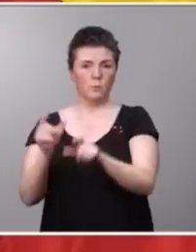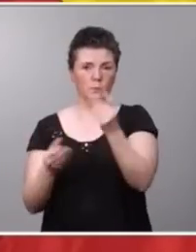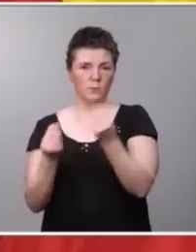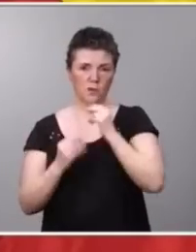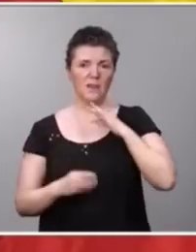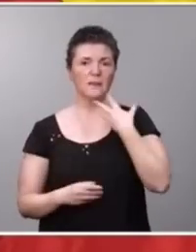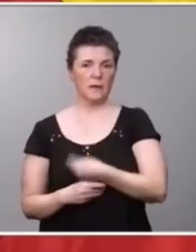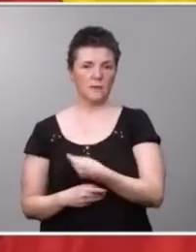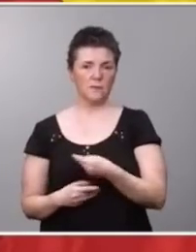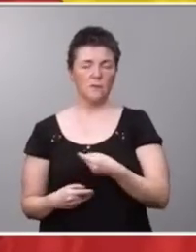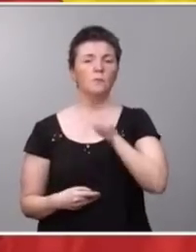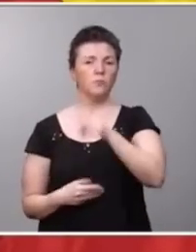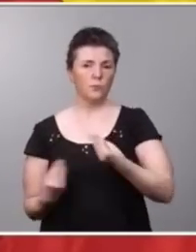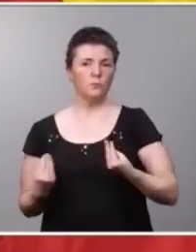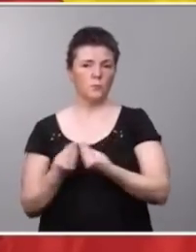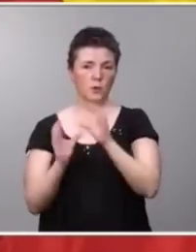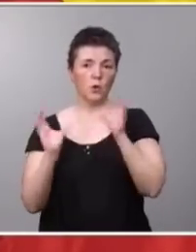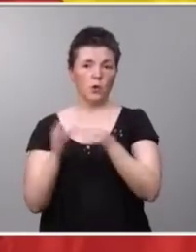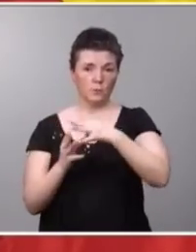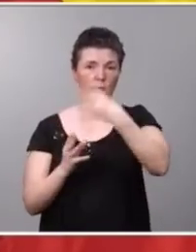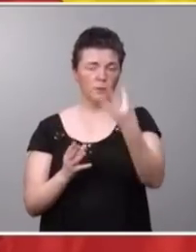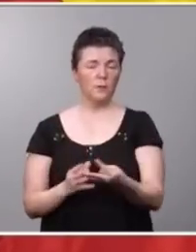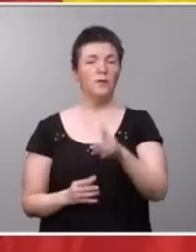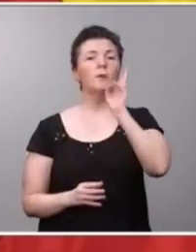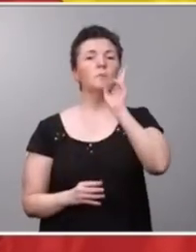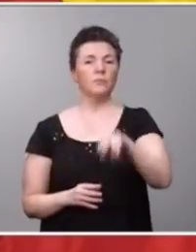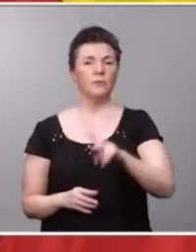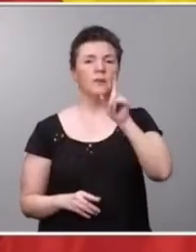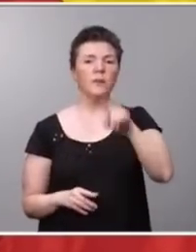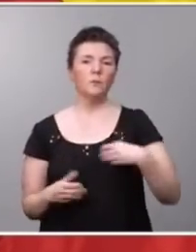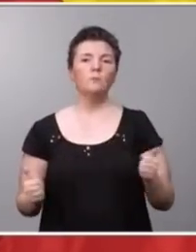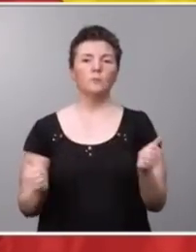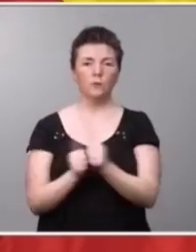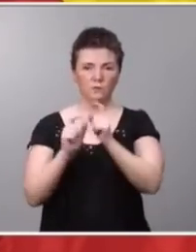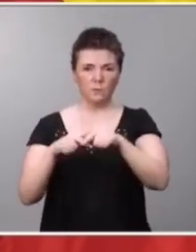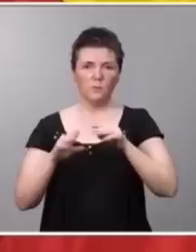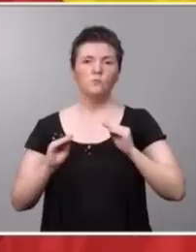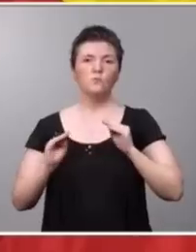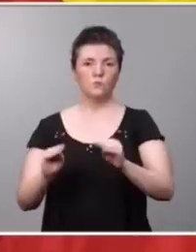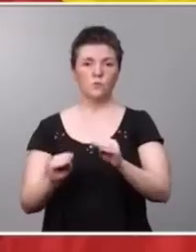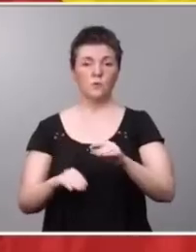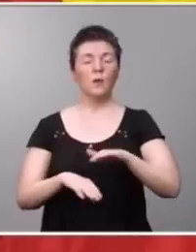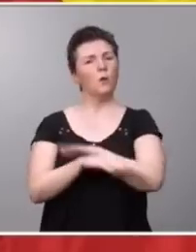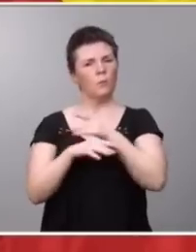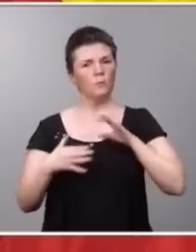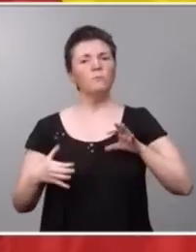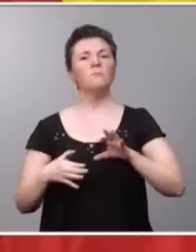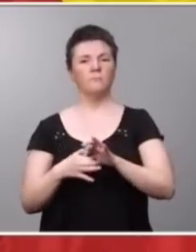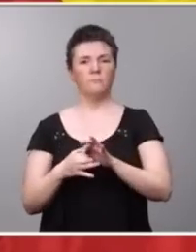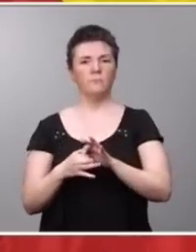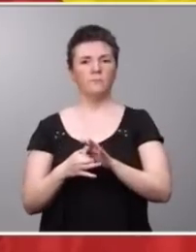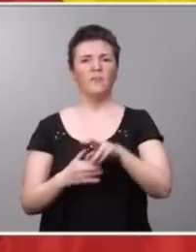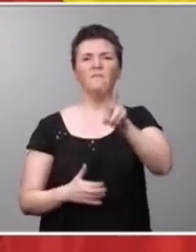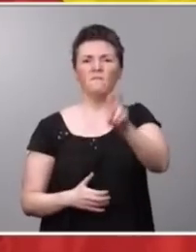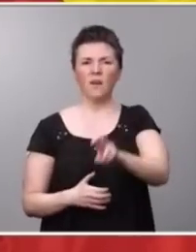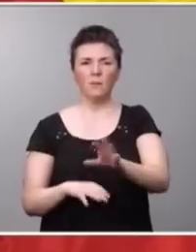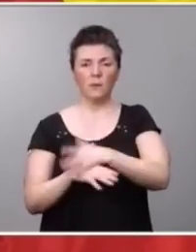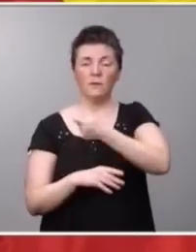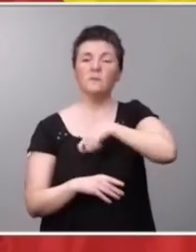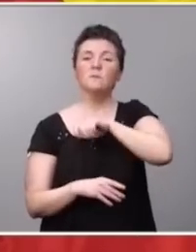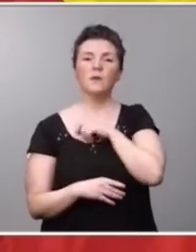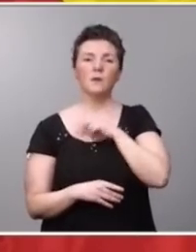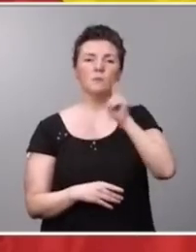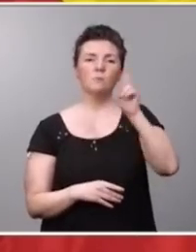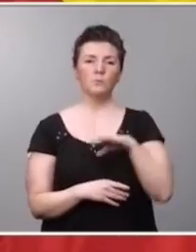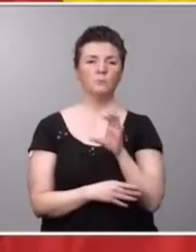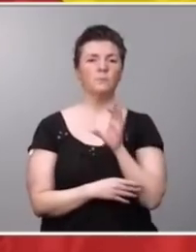con las personas LGTBI y está también con sus familias, que este Gobierno de coalición sirve para que España sea un país